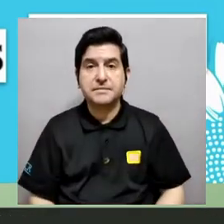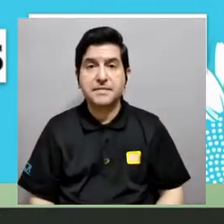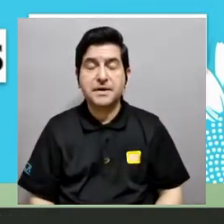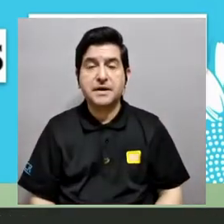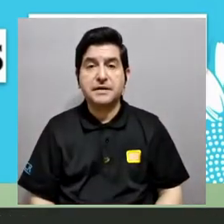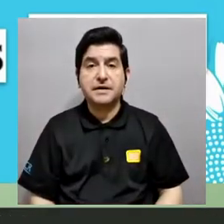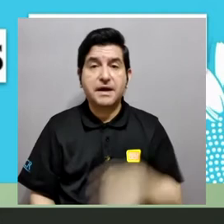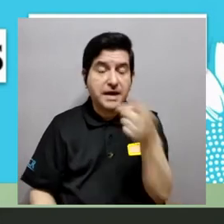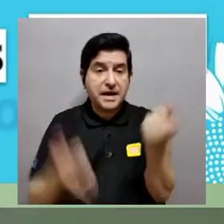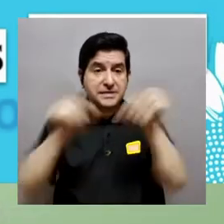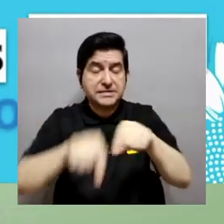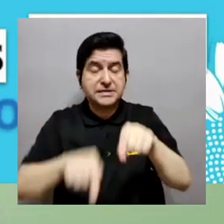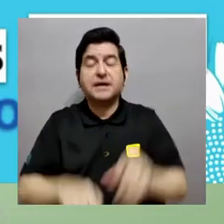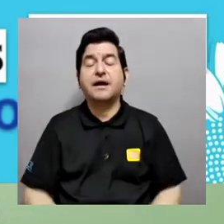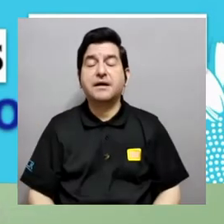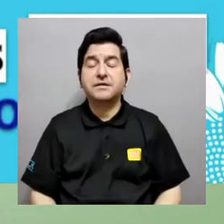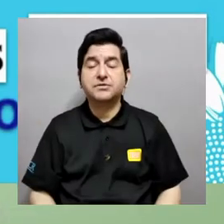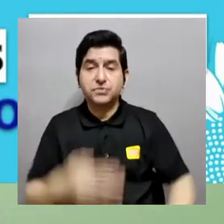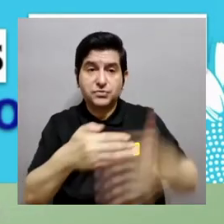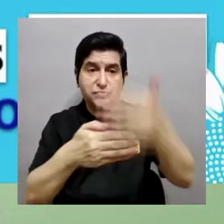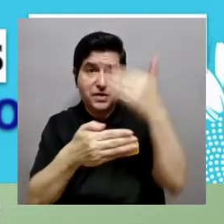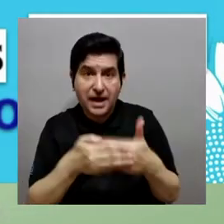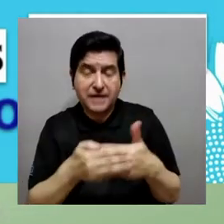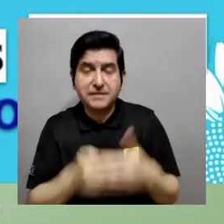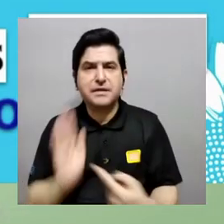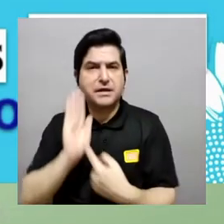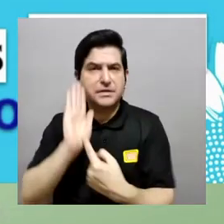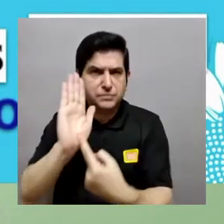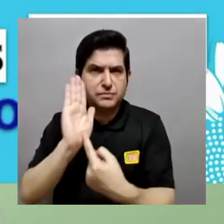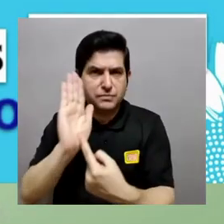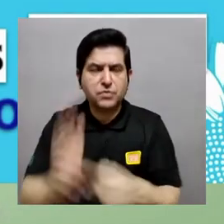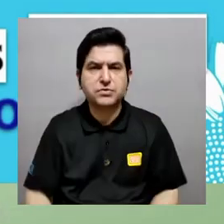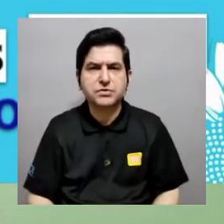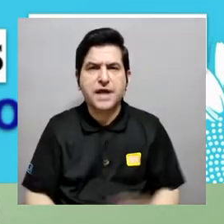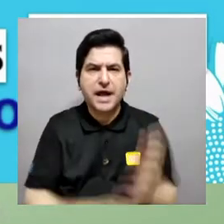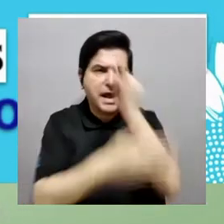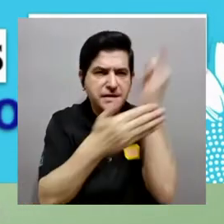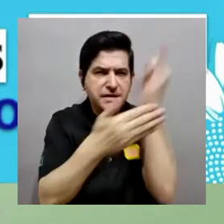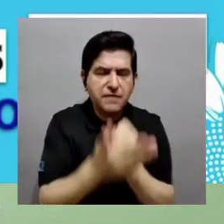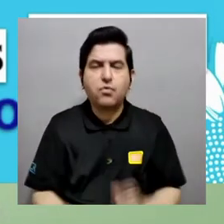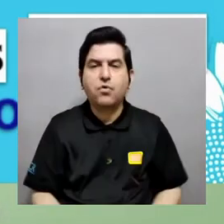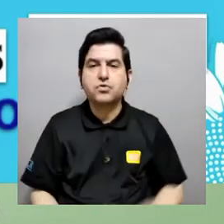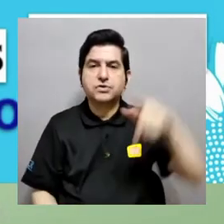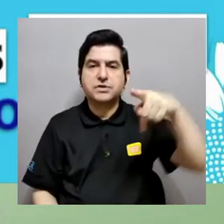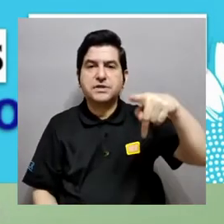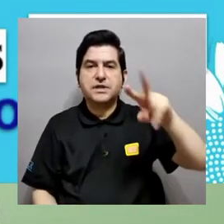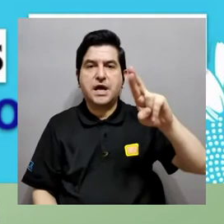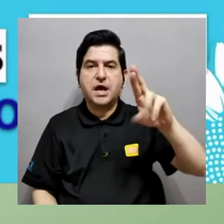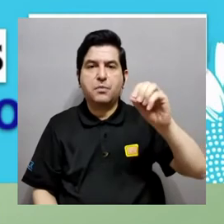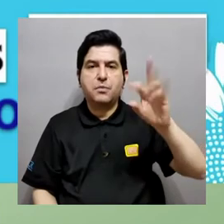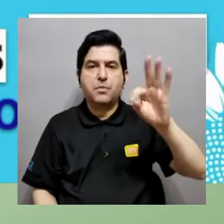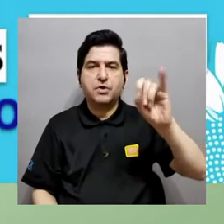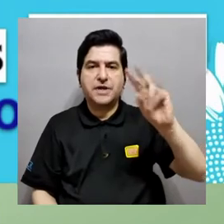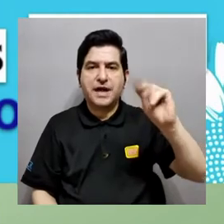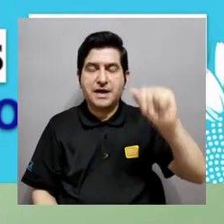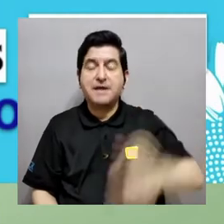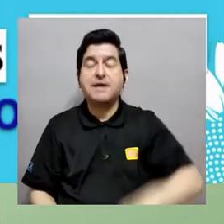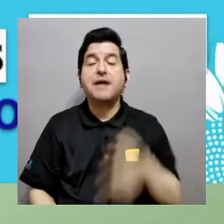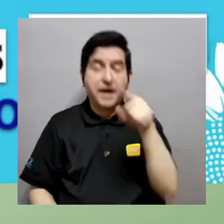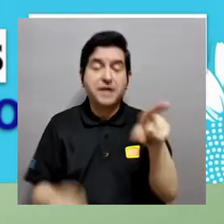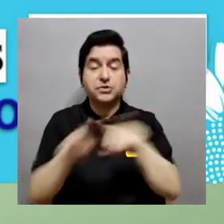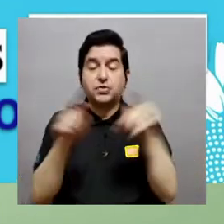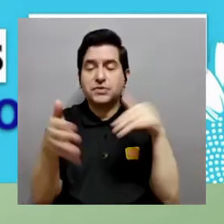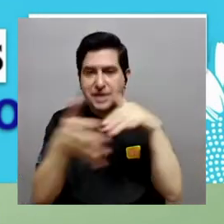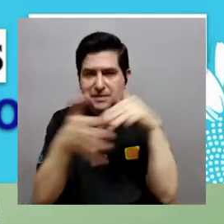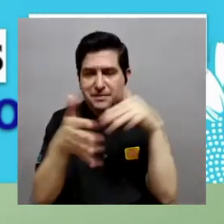NWQM. Entre otros, también tenemos dinámica molecular que, por cierto, ahí en la presencia de operación anterior pusieron algunos